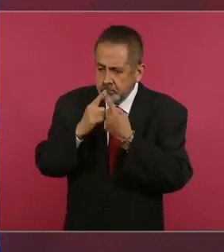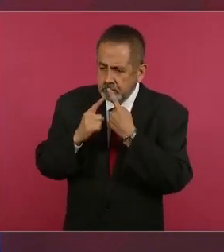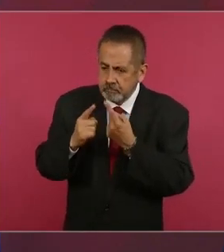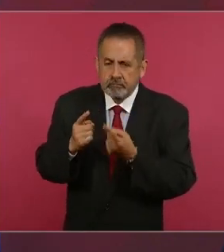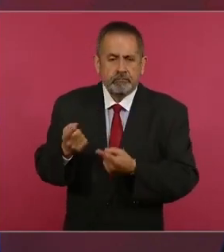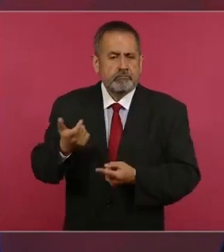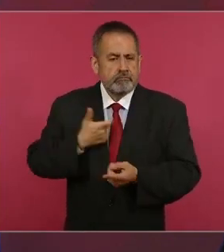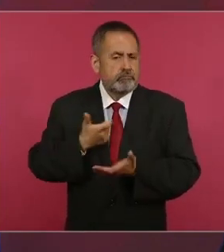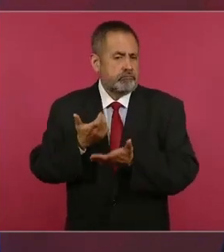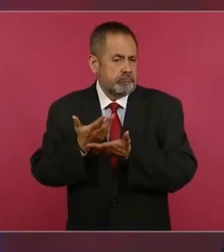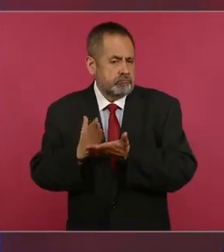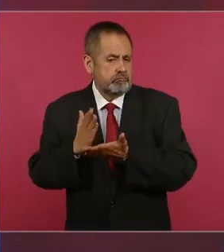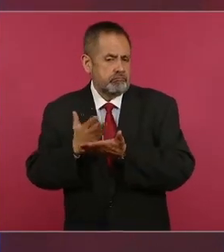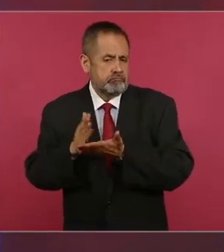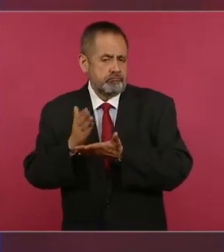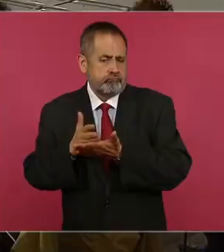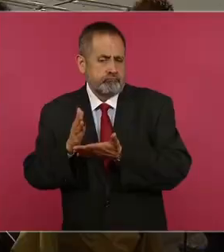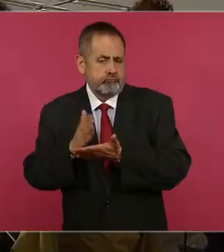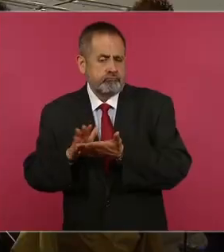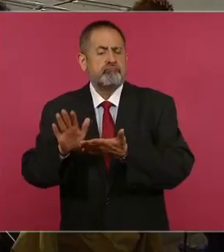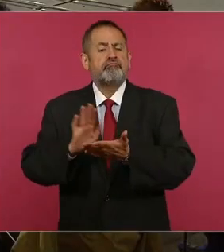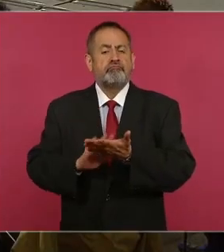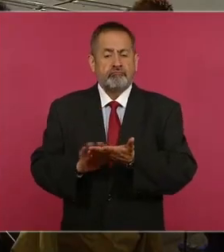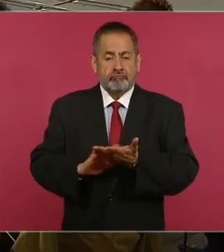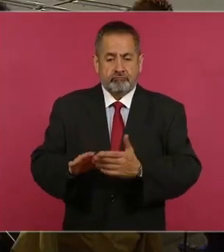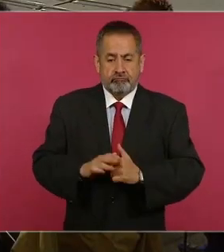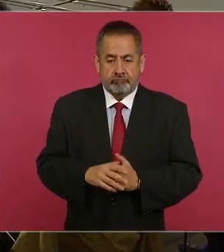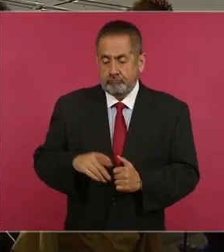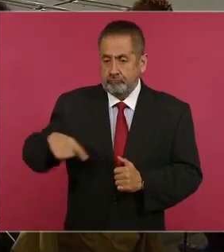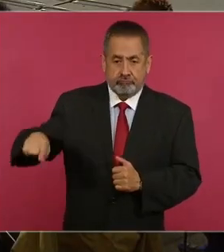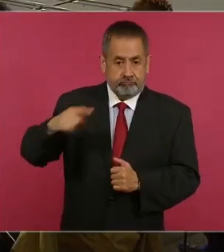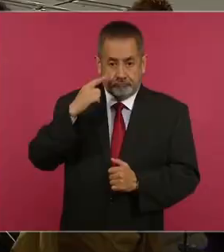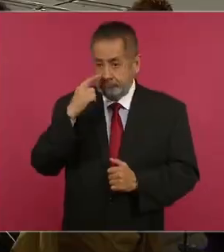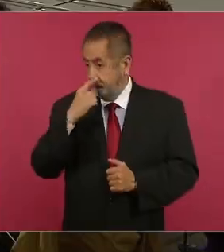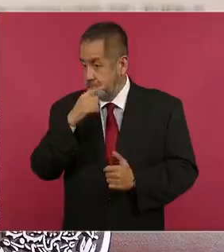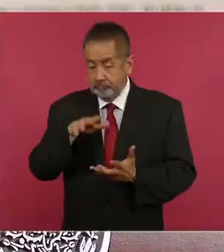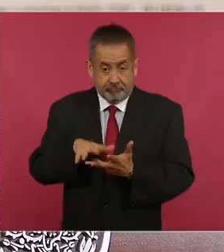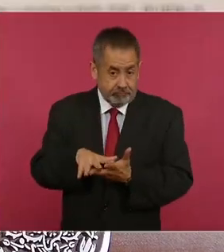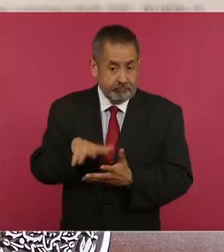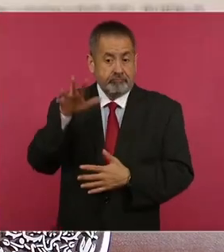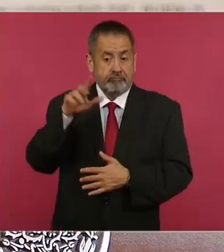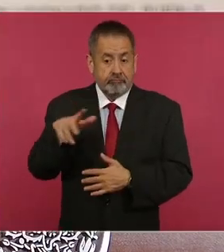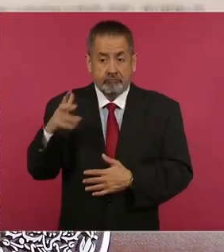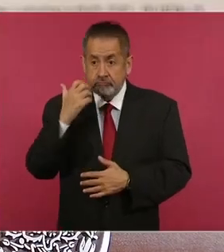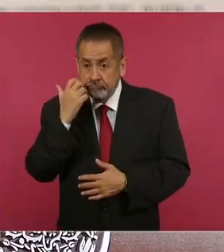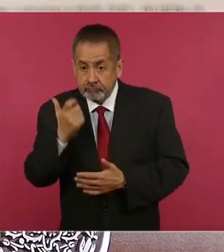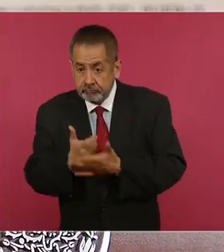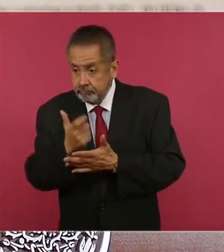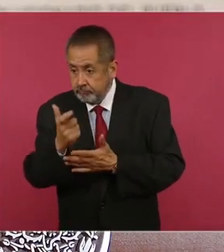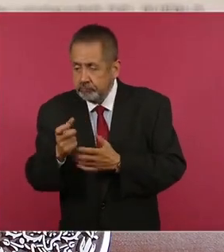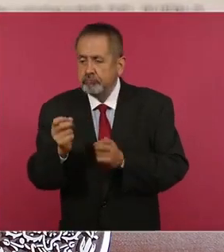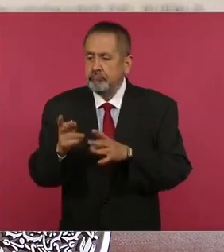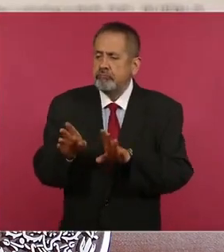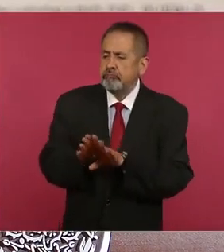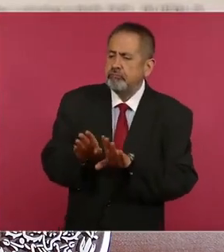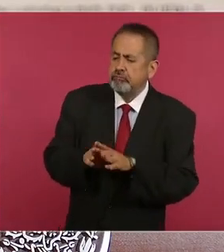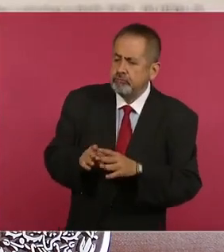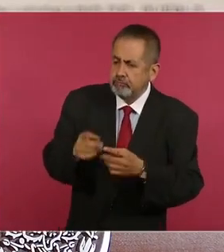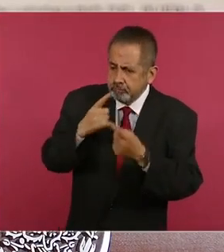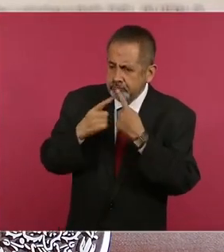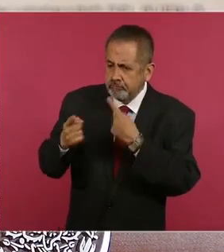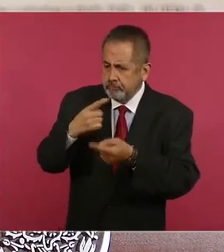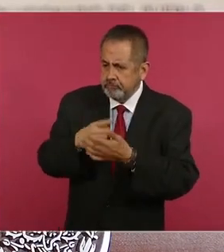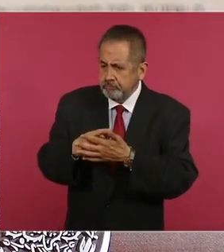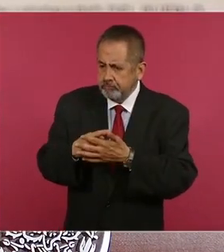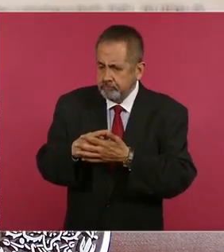de alivio de deudas y que finalmente quien quiera pagar, que es la mayoría, inmensa mayoría de los mexicanos que quiere pagar su casa, tenga